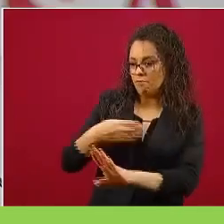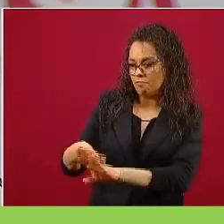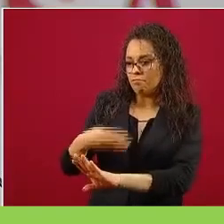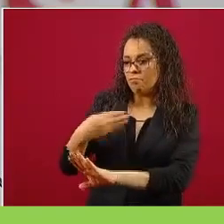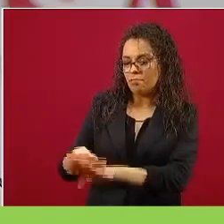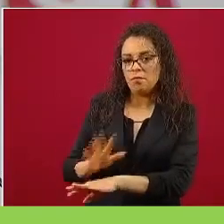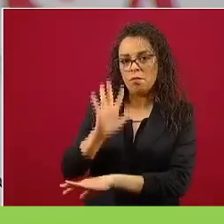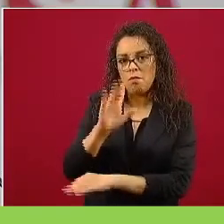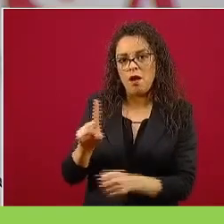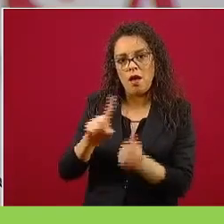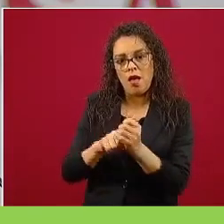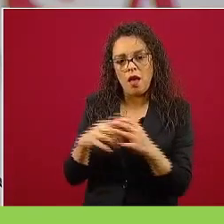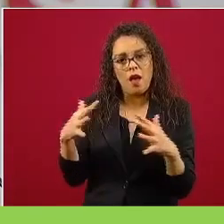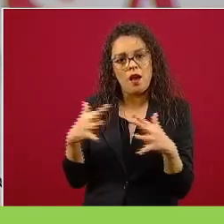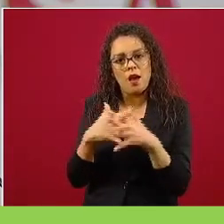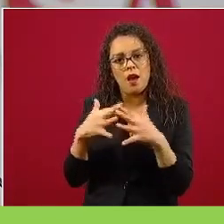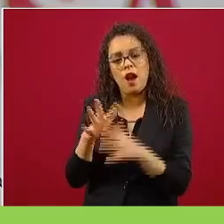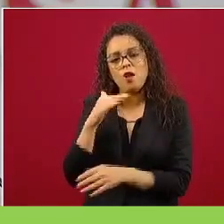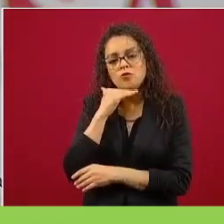sucia,